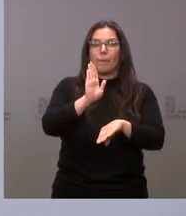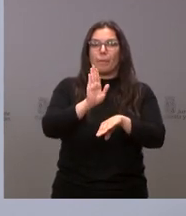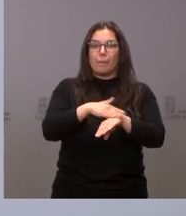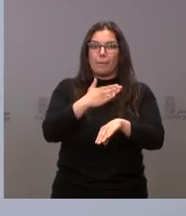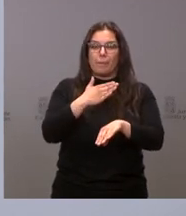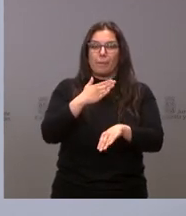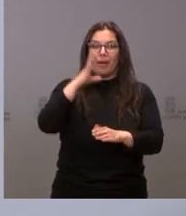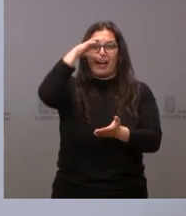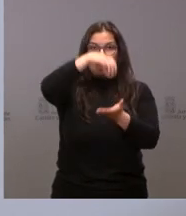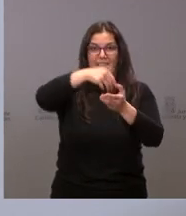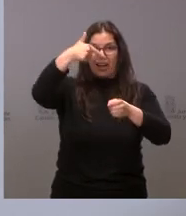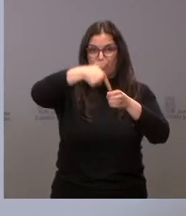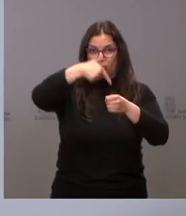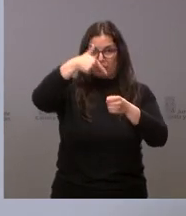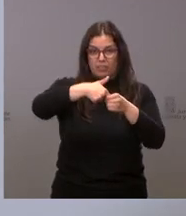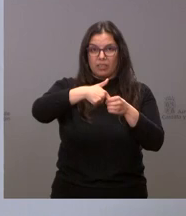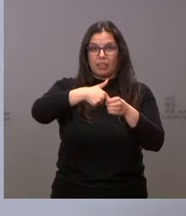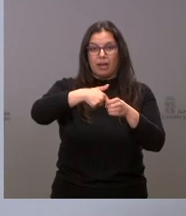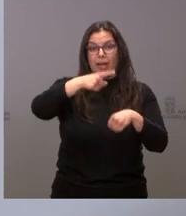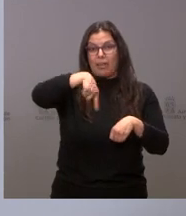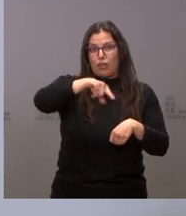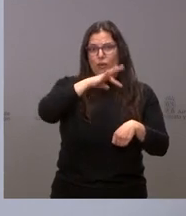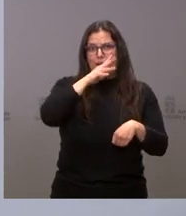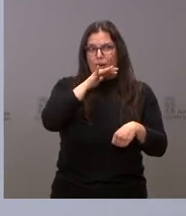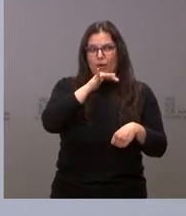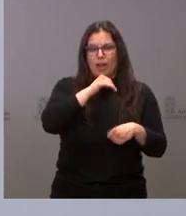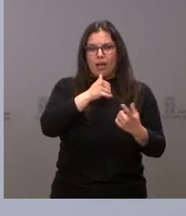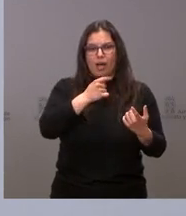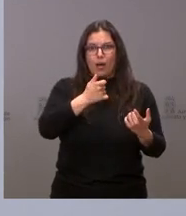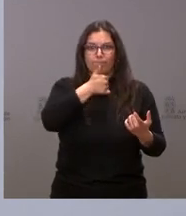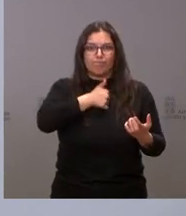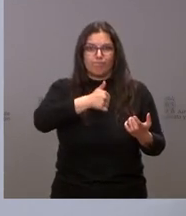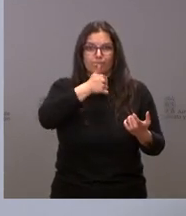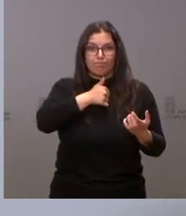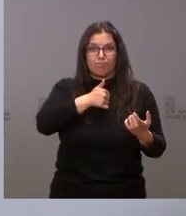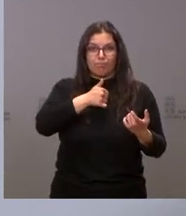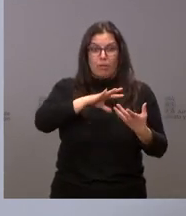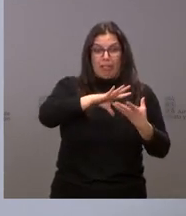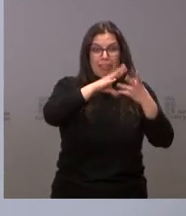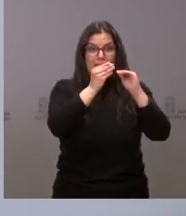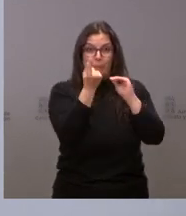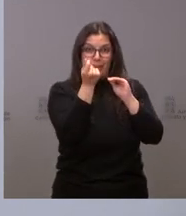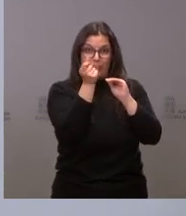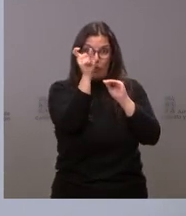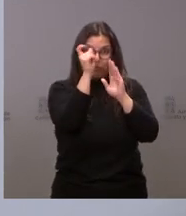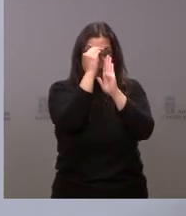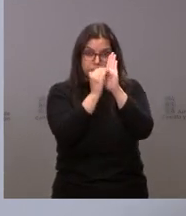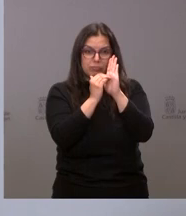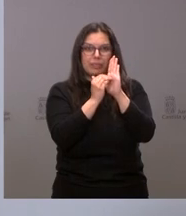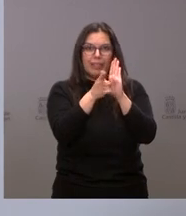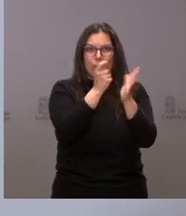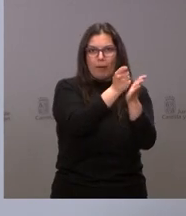estaciones de servicio que están soportando el anticipo del ajuste del precio del combustible. Es decir,